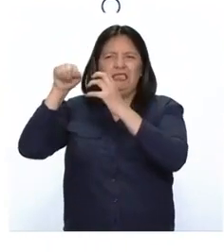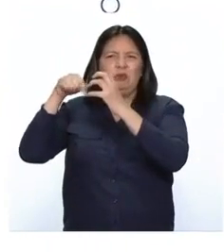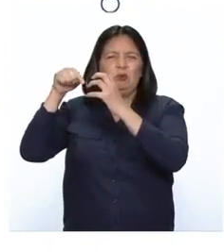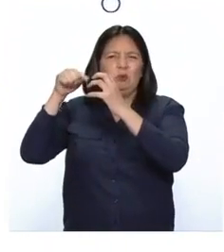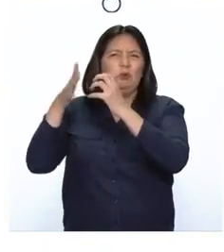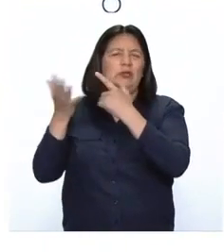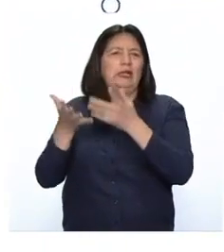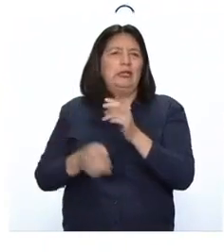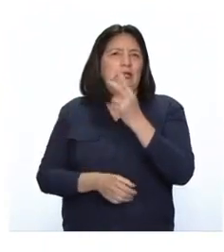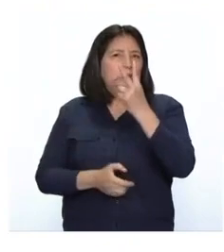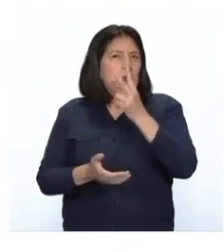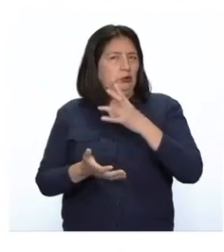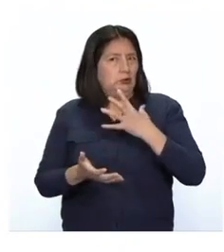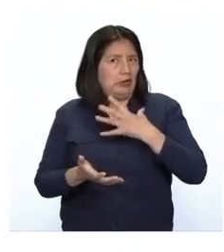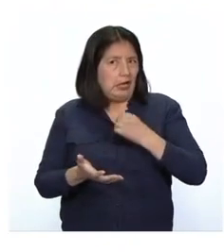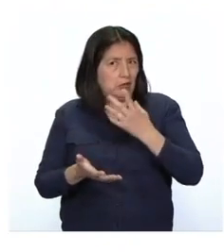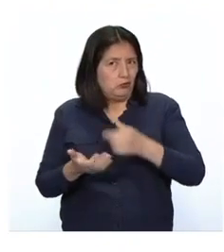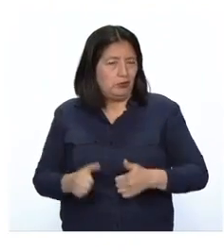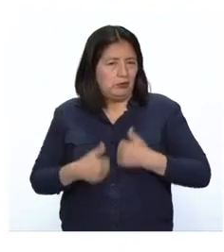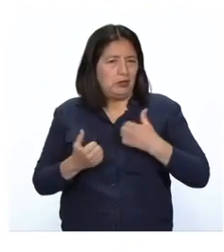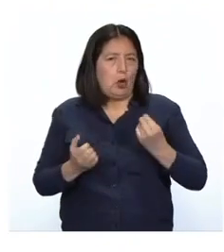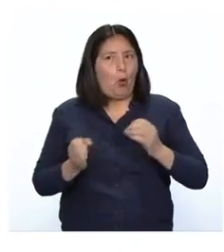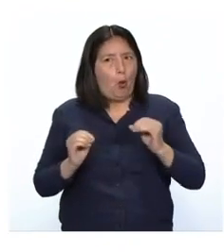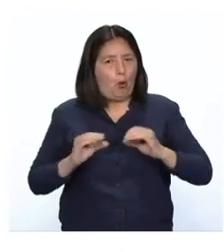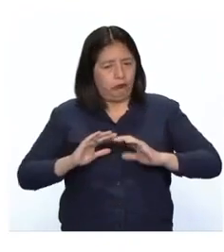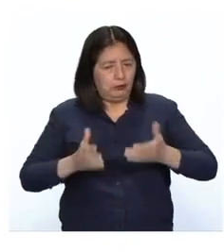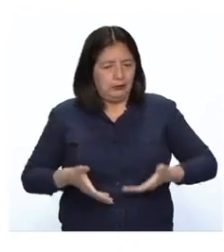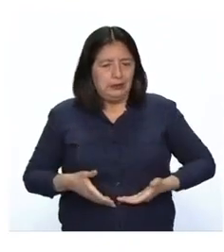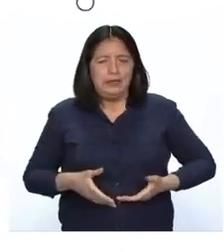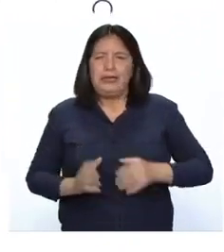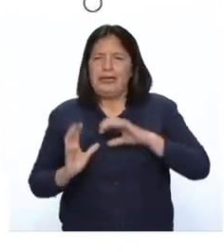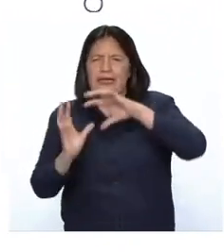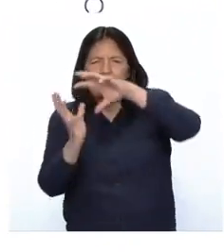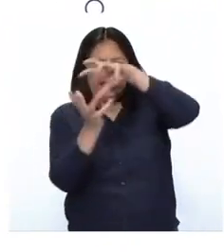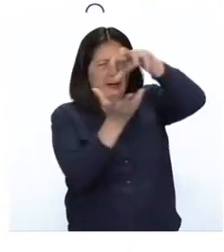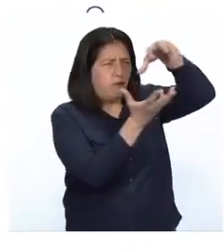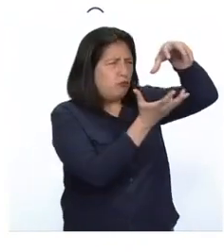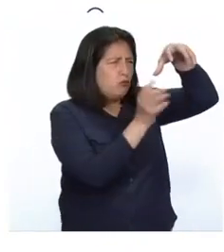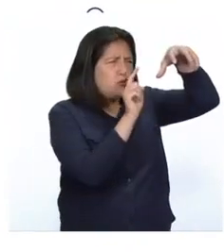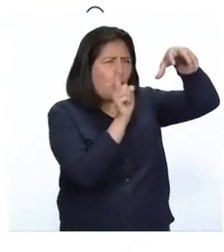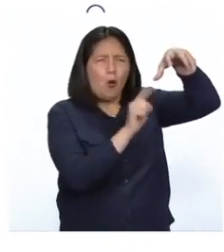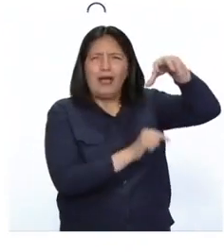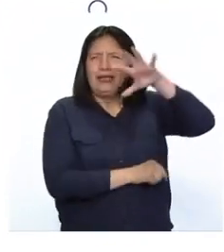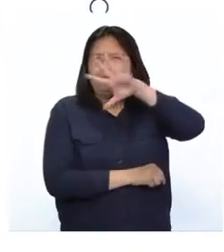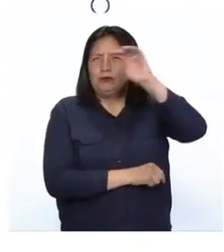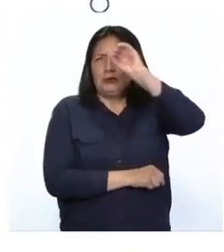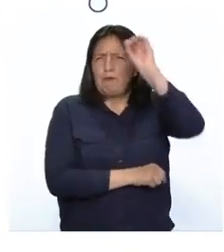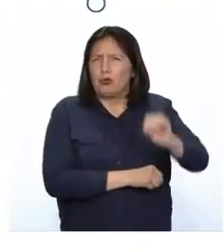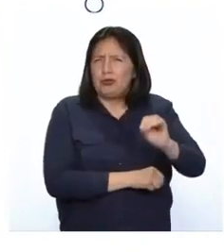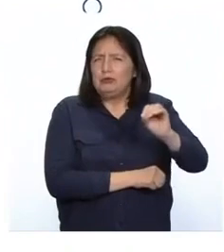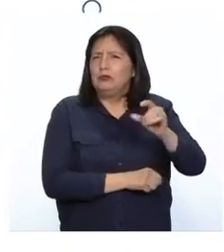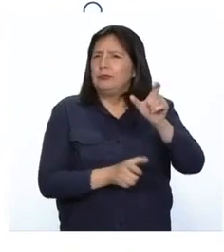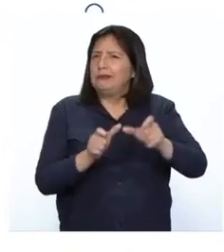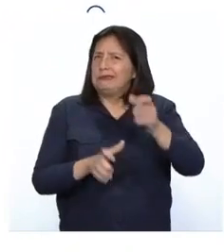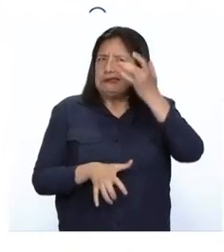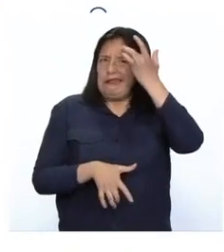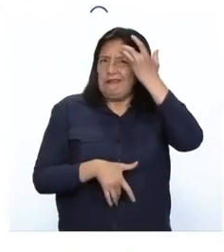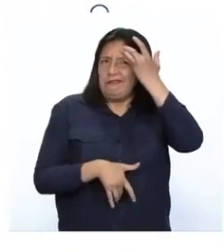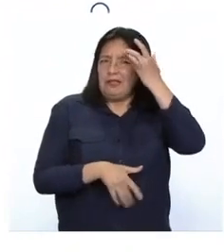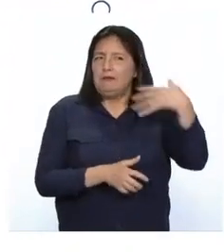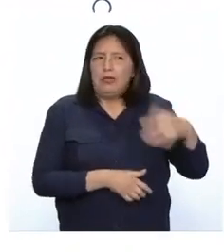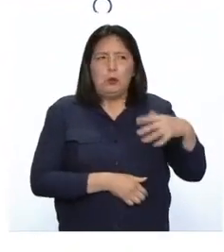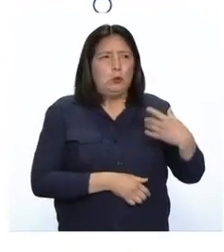años de vida y gestación. Se estima que a nivel mundial, cerca del 50% de los casos de anemia pueden